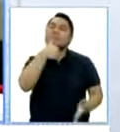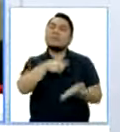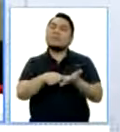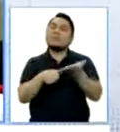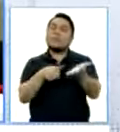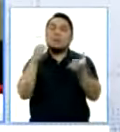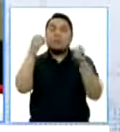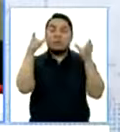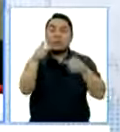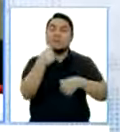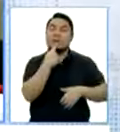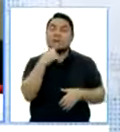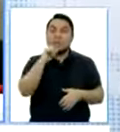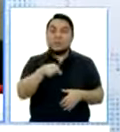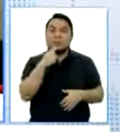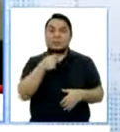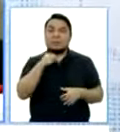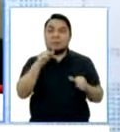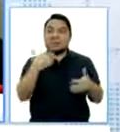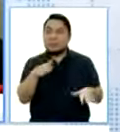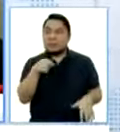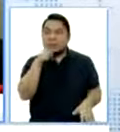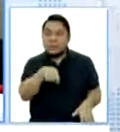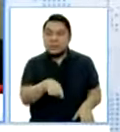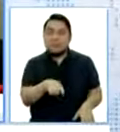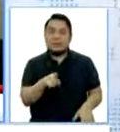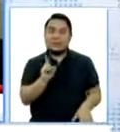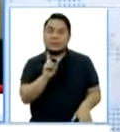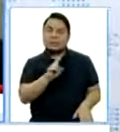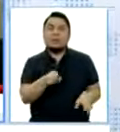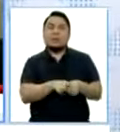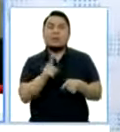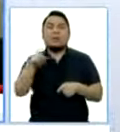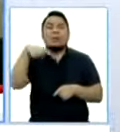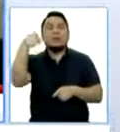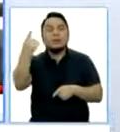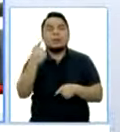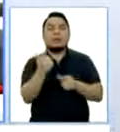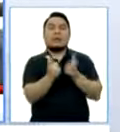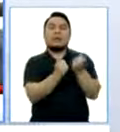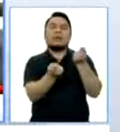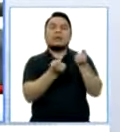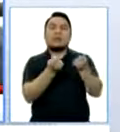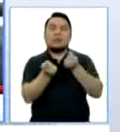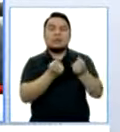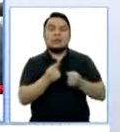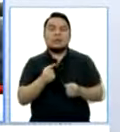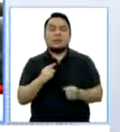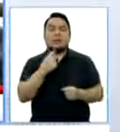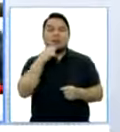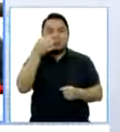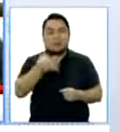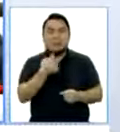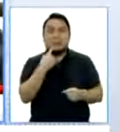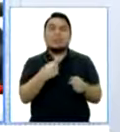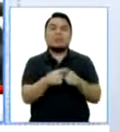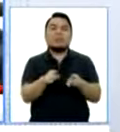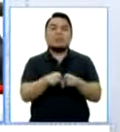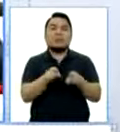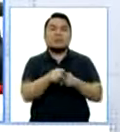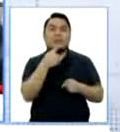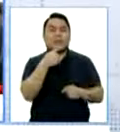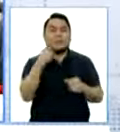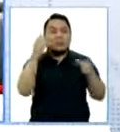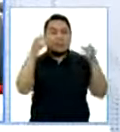Congreso reconsiderar, y usted ha dicho que sería ideal que esto no pasara en la siguiente legislatura y que no pase aprobado, ¿no es cierto? Pero también se refiere al